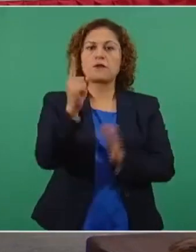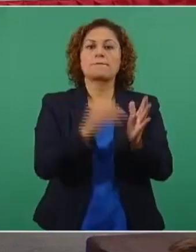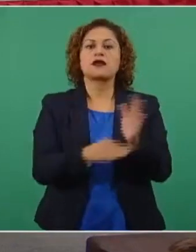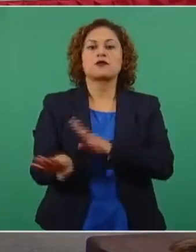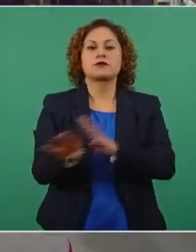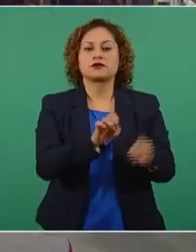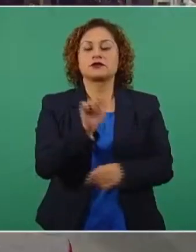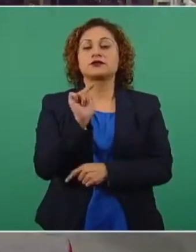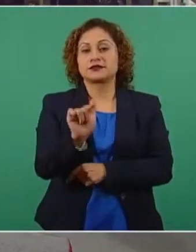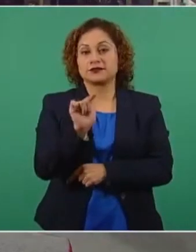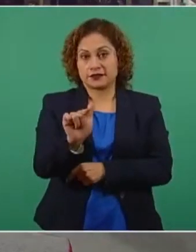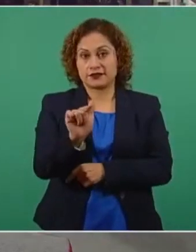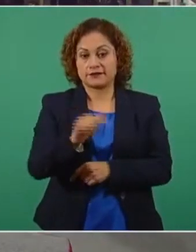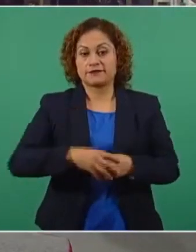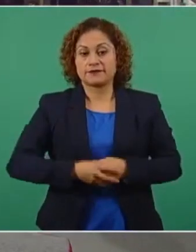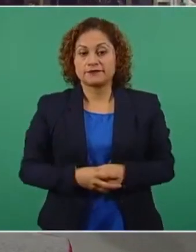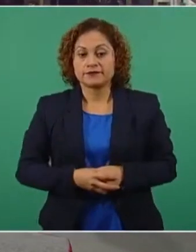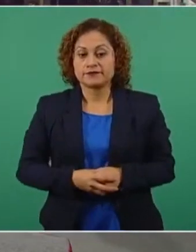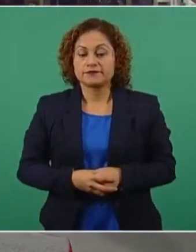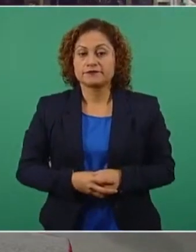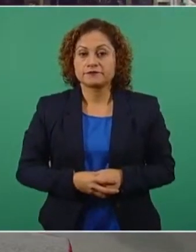gobernador en Tamaulipas está prófugo de la justicia.